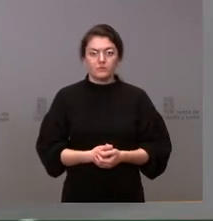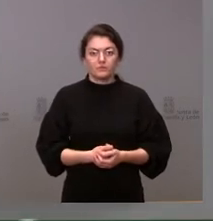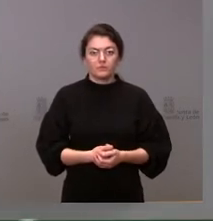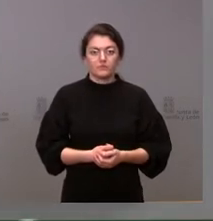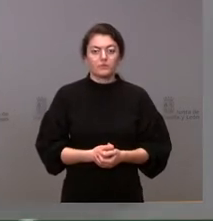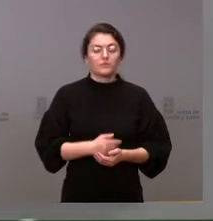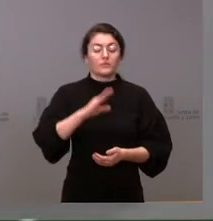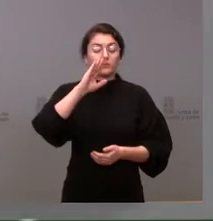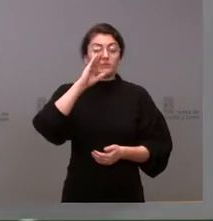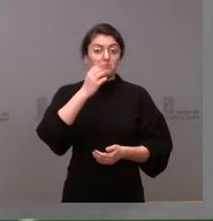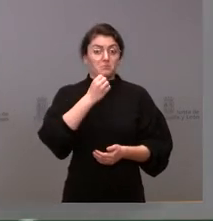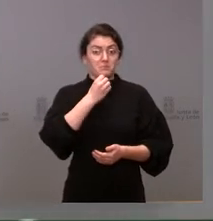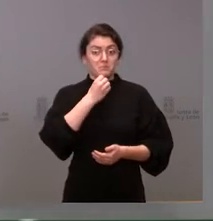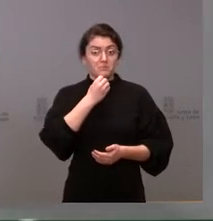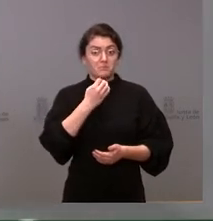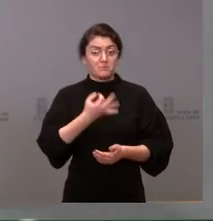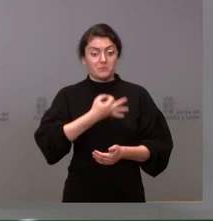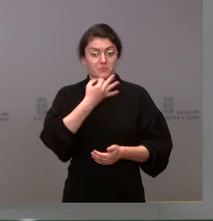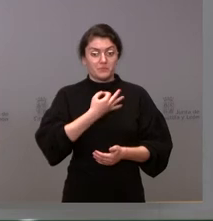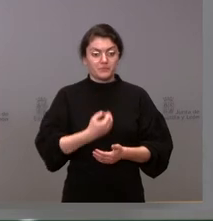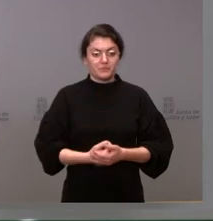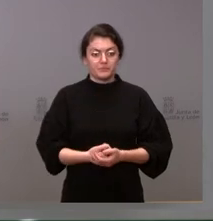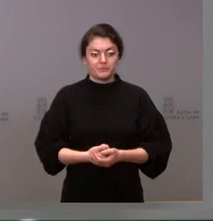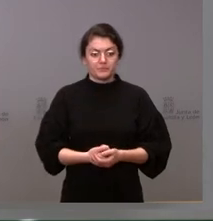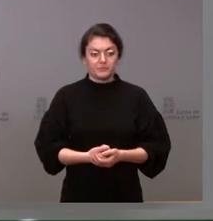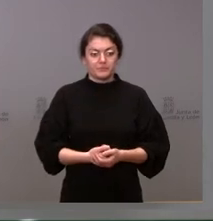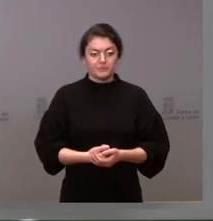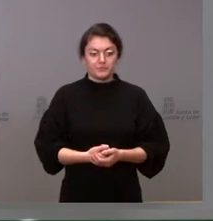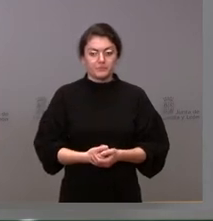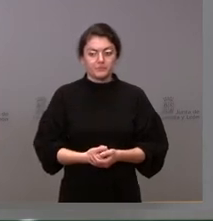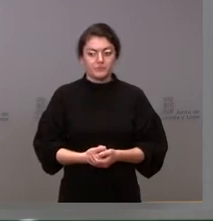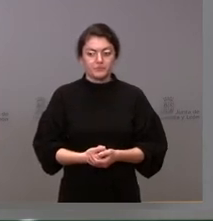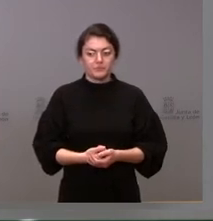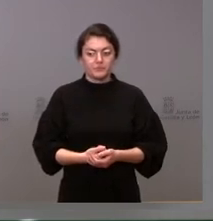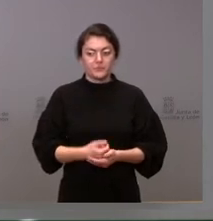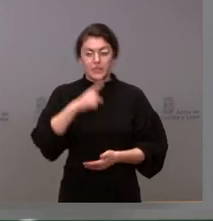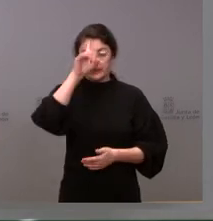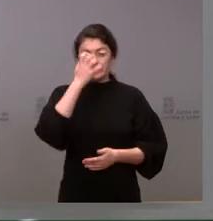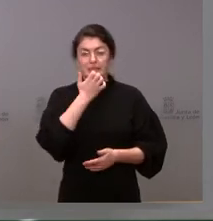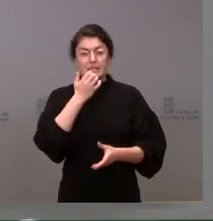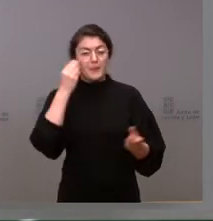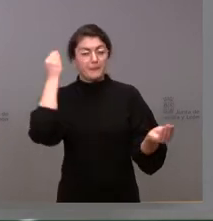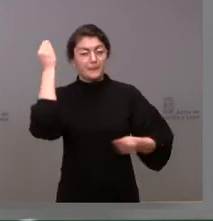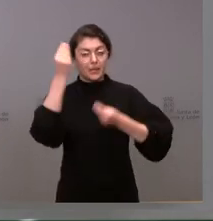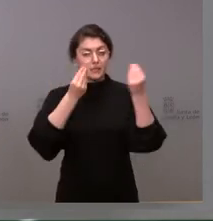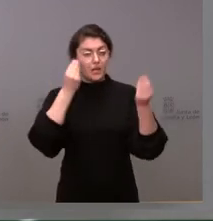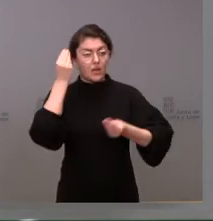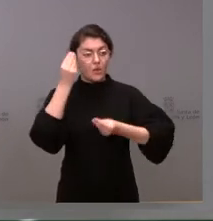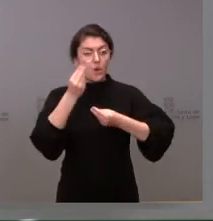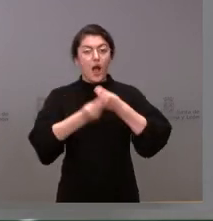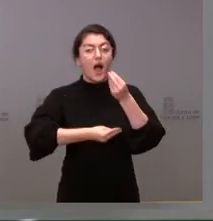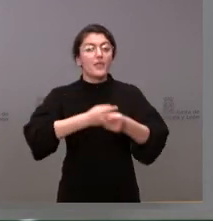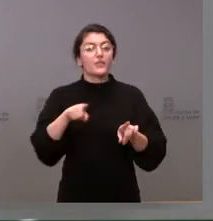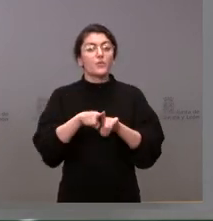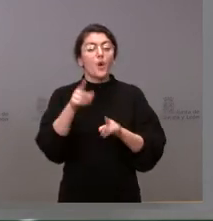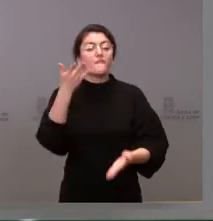hola buenas hola muy buenas vamos allá no sé si han pensado o hacer una valoración